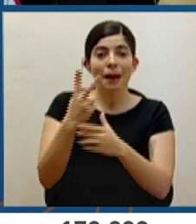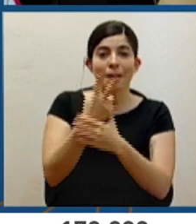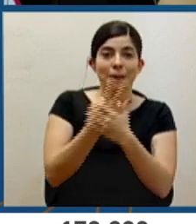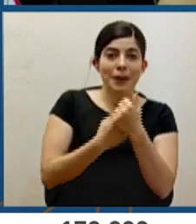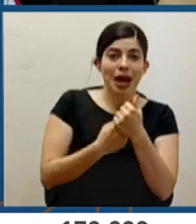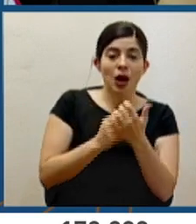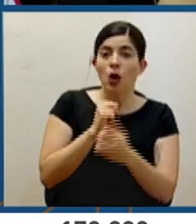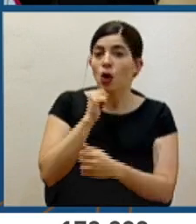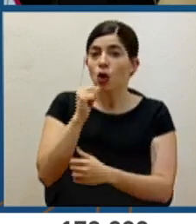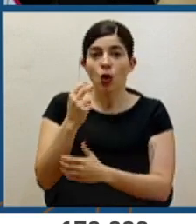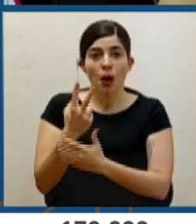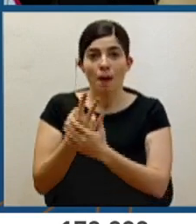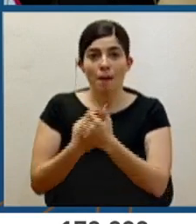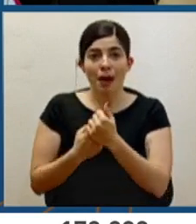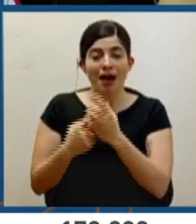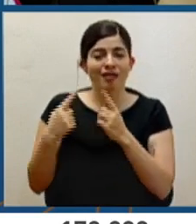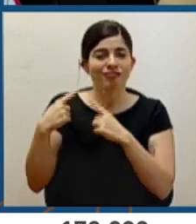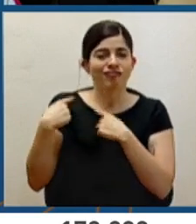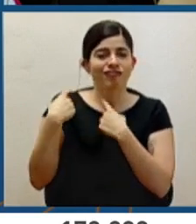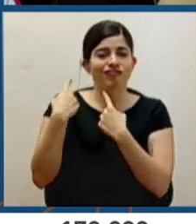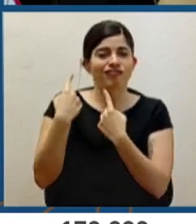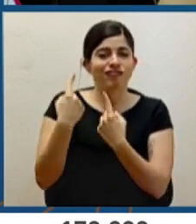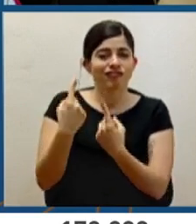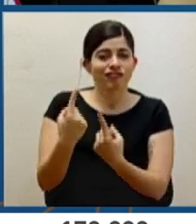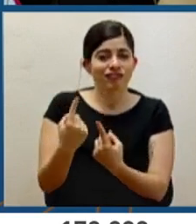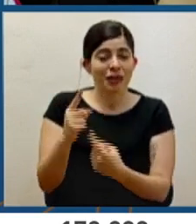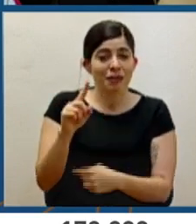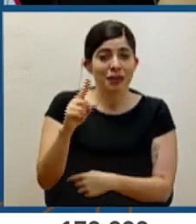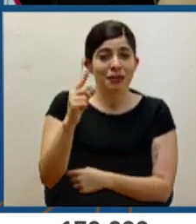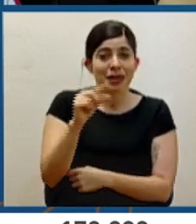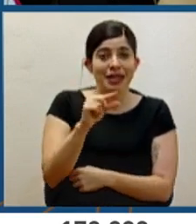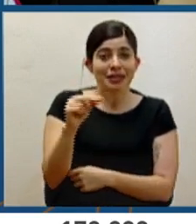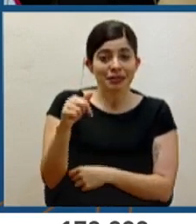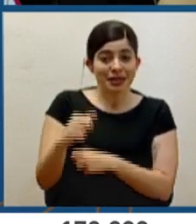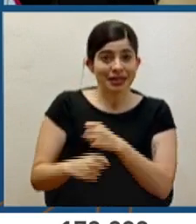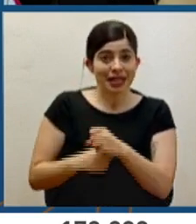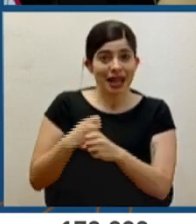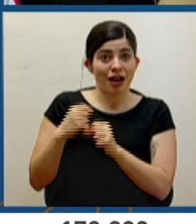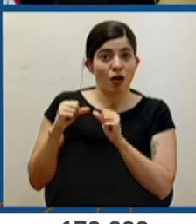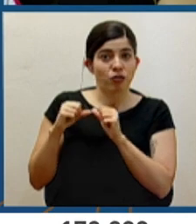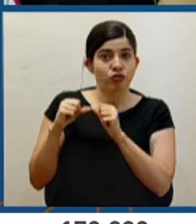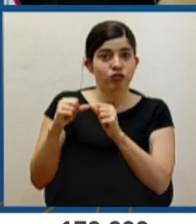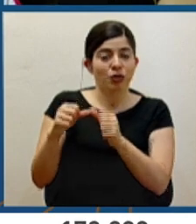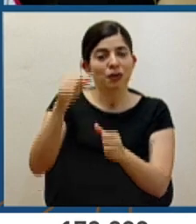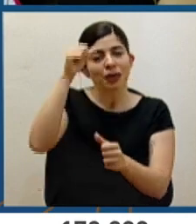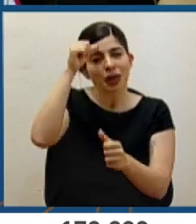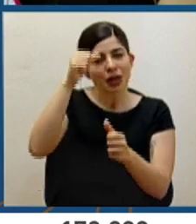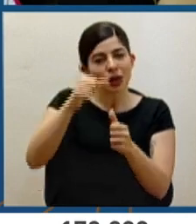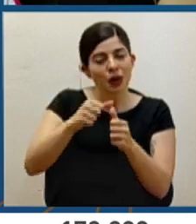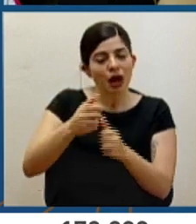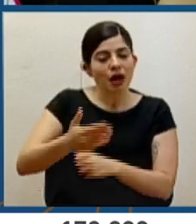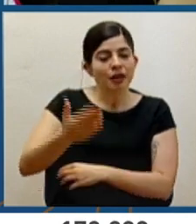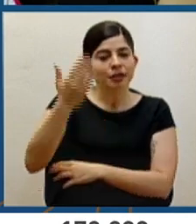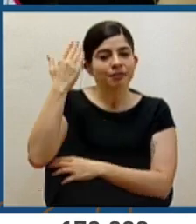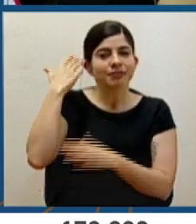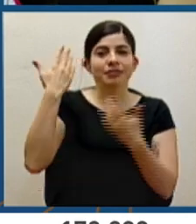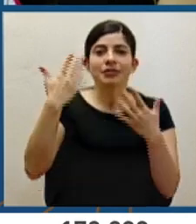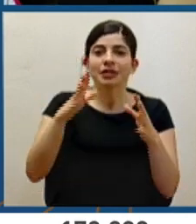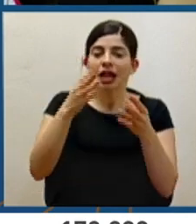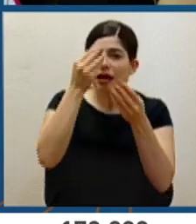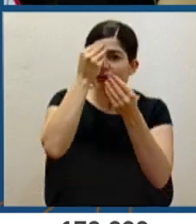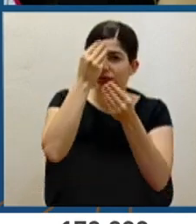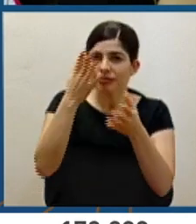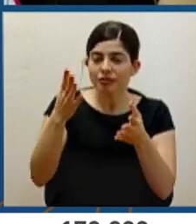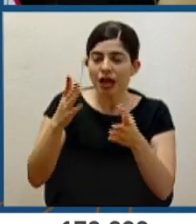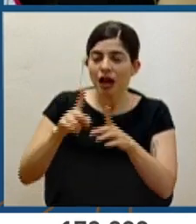impares que ha regido desde la primera semana del año. Recordemos que ya se había también hecho una